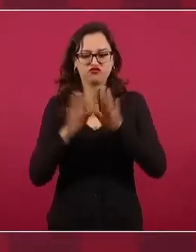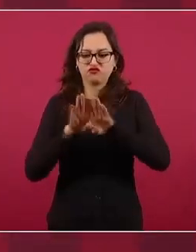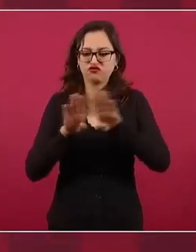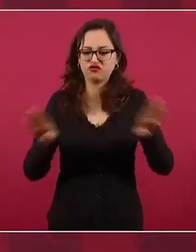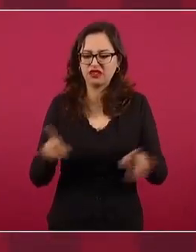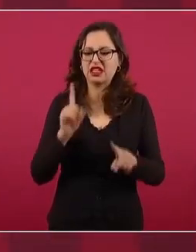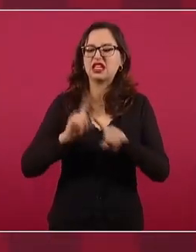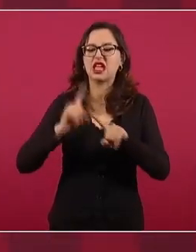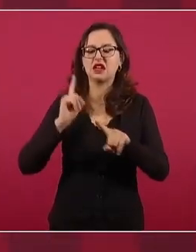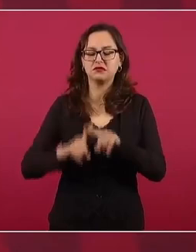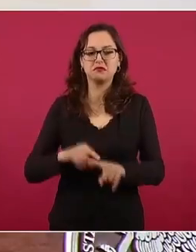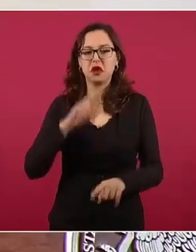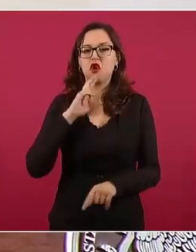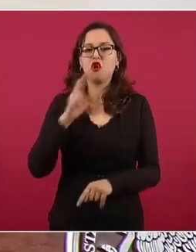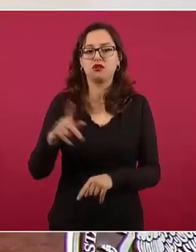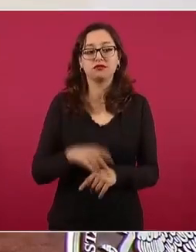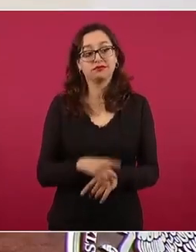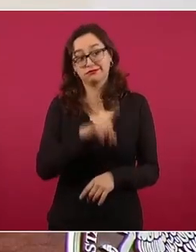los tamaulipecos.